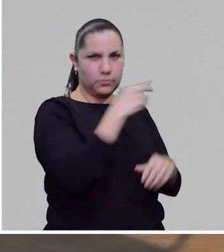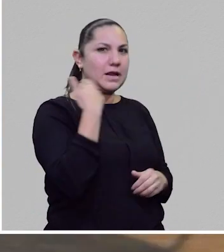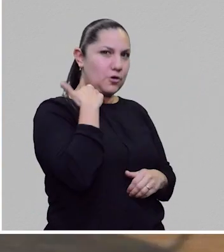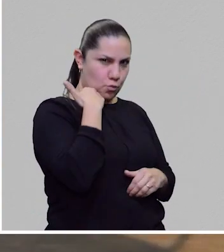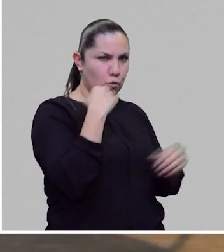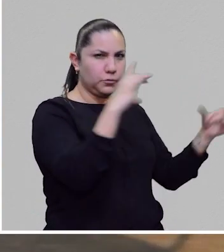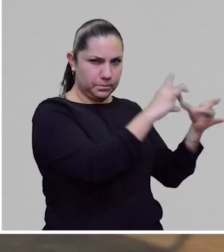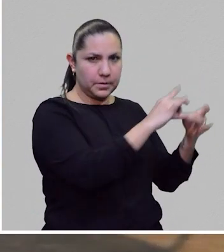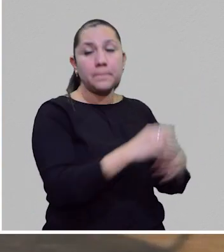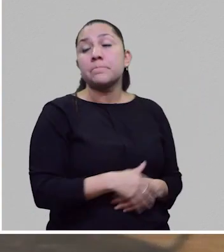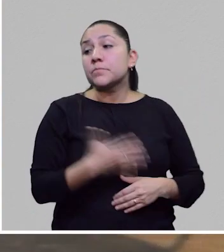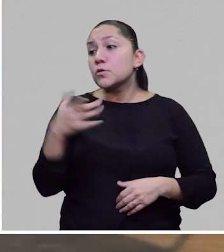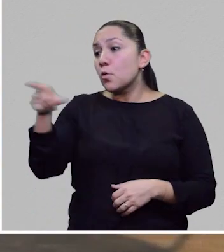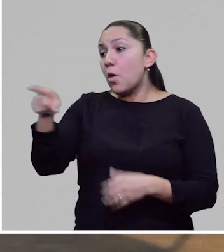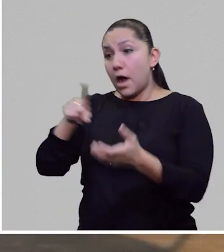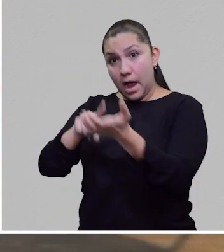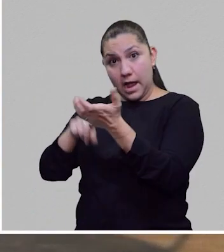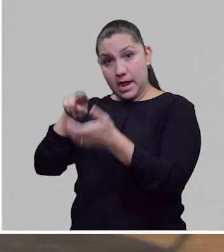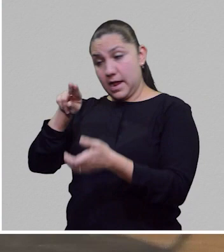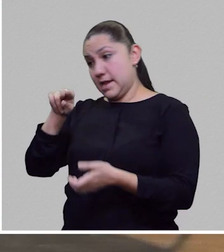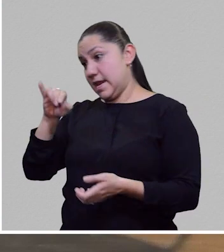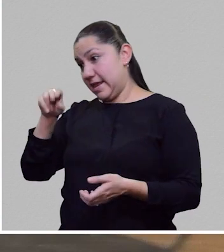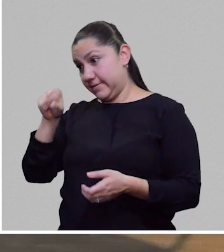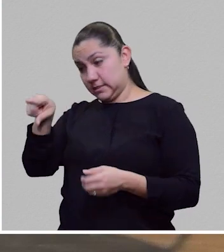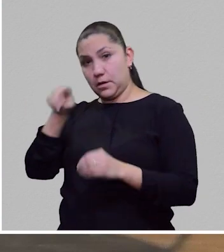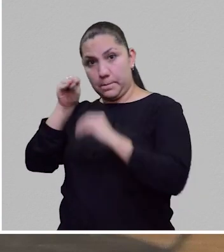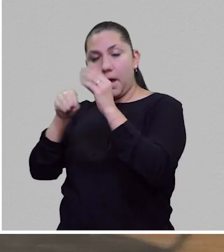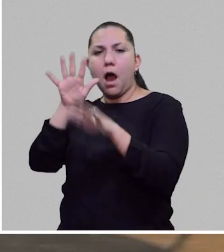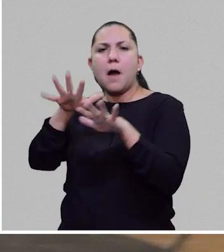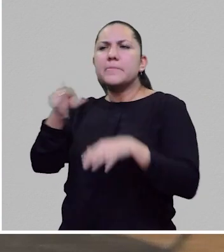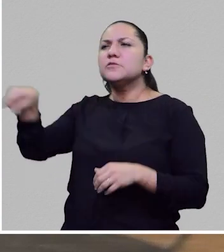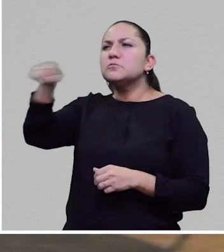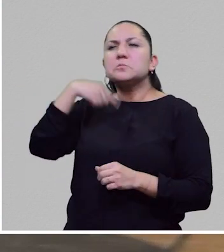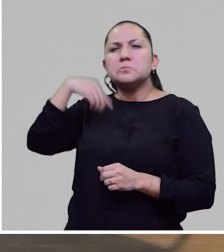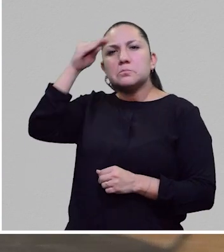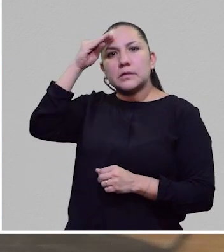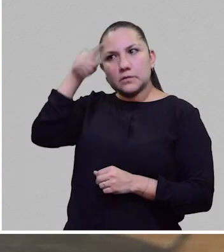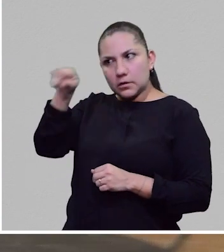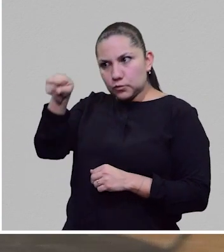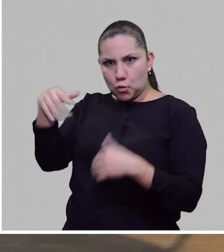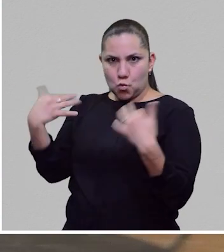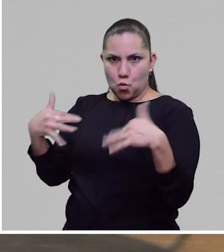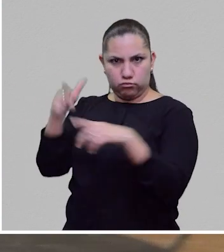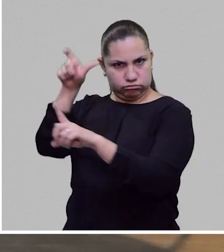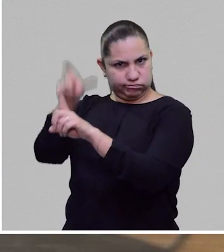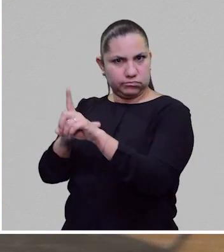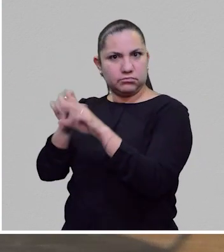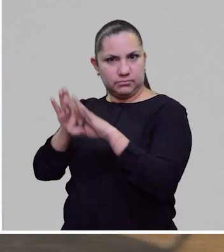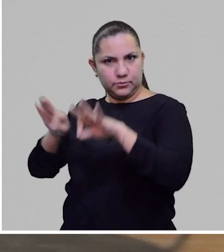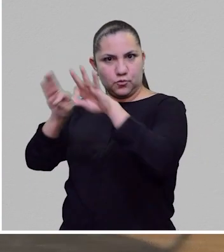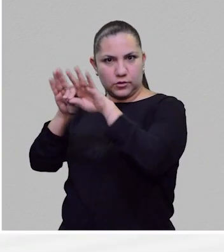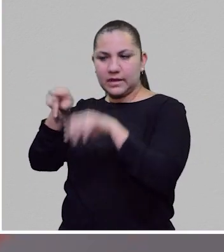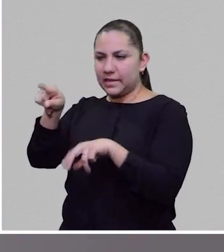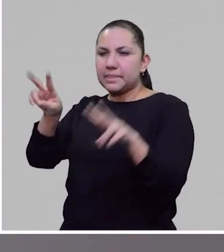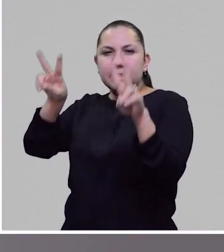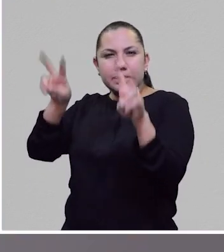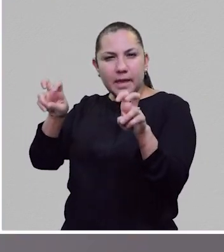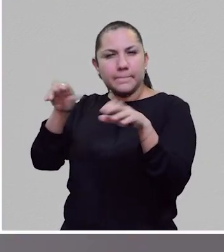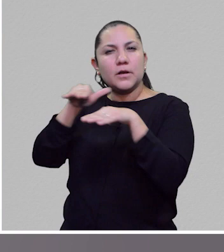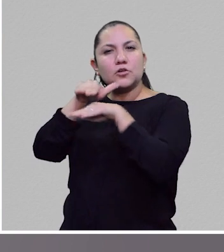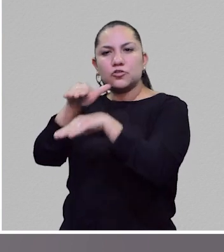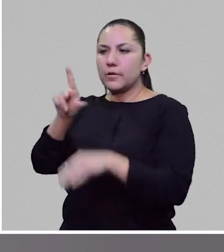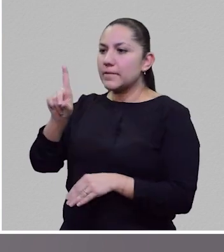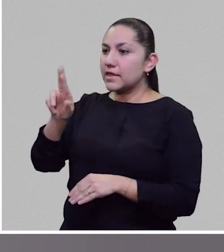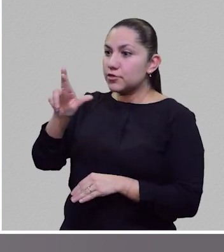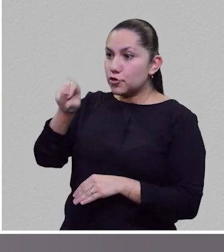oportunidades para decir que en Naif tenemos un genio que no valoramos, y su libro, Mundo Drone, es una lectura obligada para todo aquel interesado